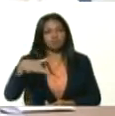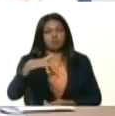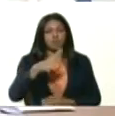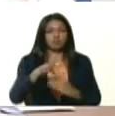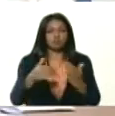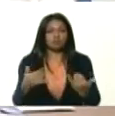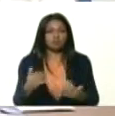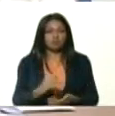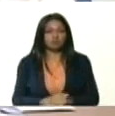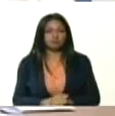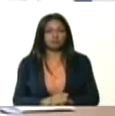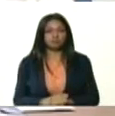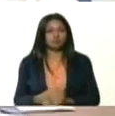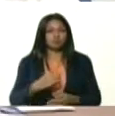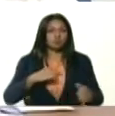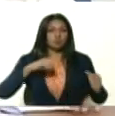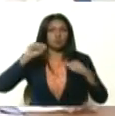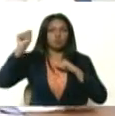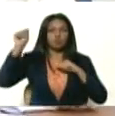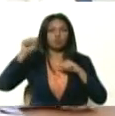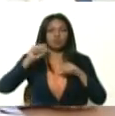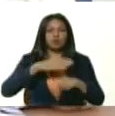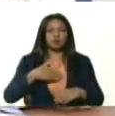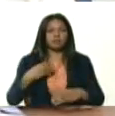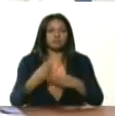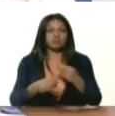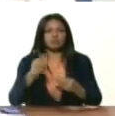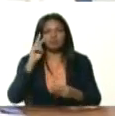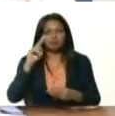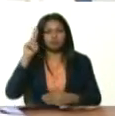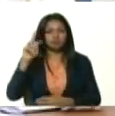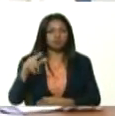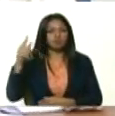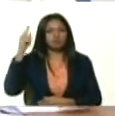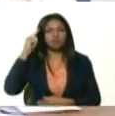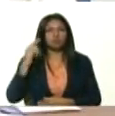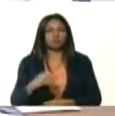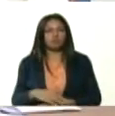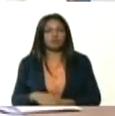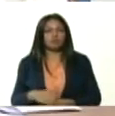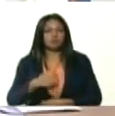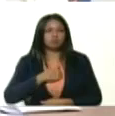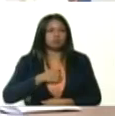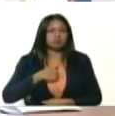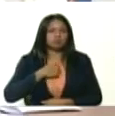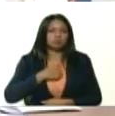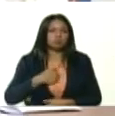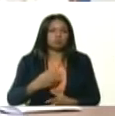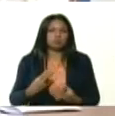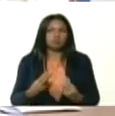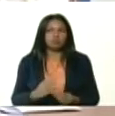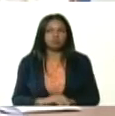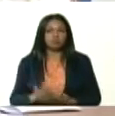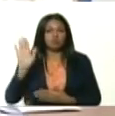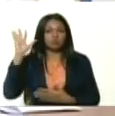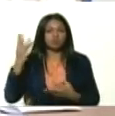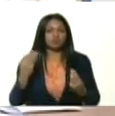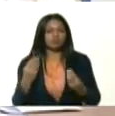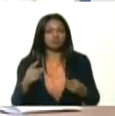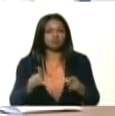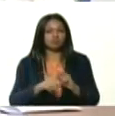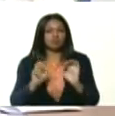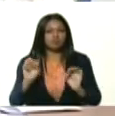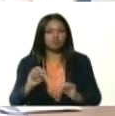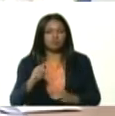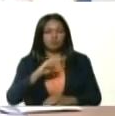que el heroísmo que vemos a cada día nos conmueve y nos compromete mucho más con el